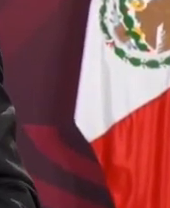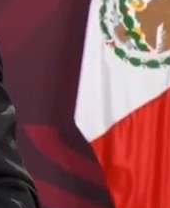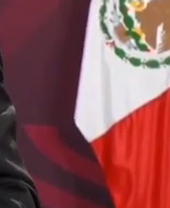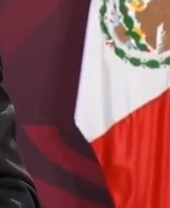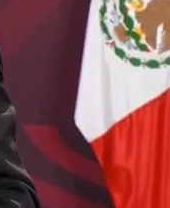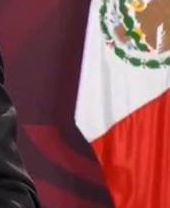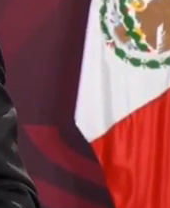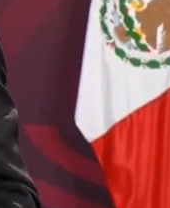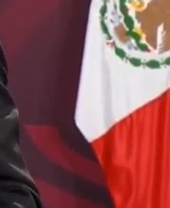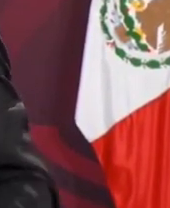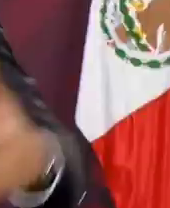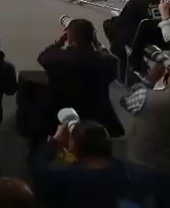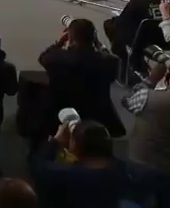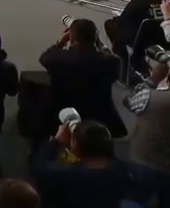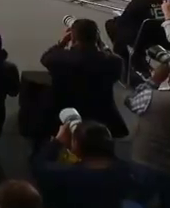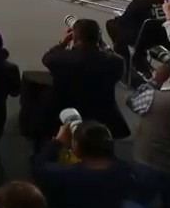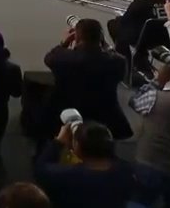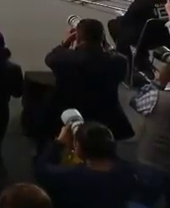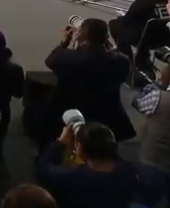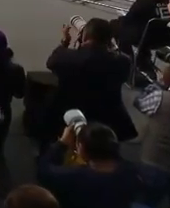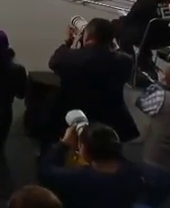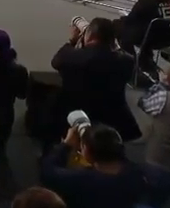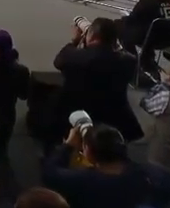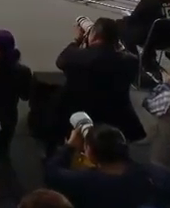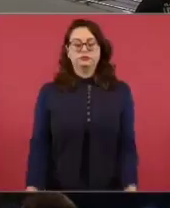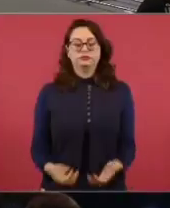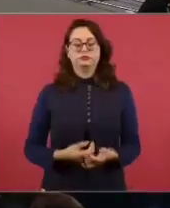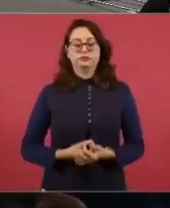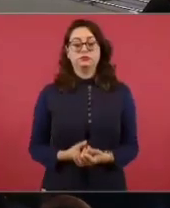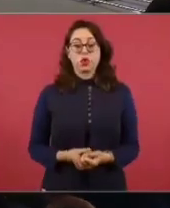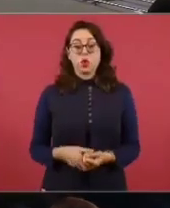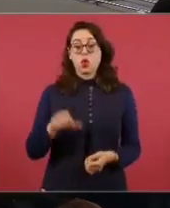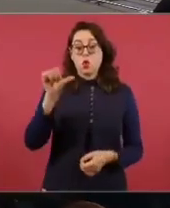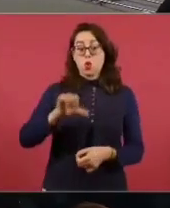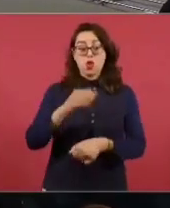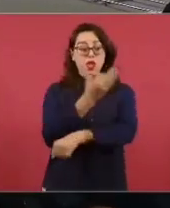encuestadoras tienen que informar. Entonces,